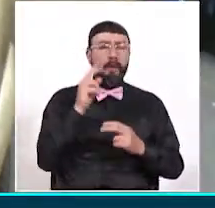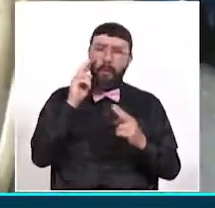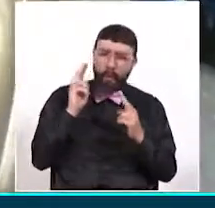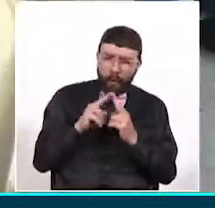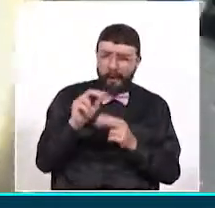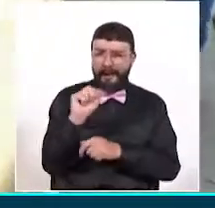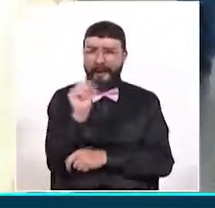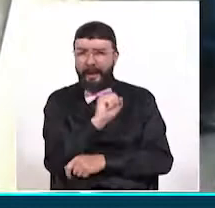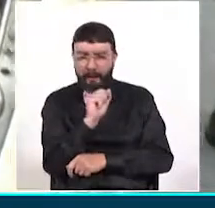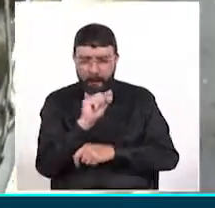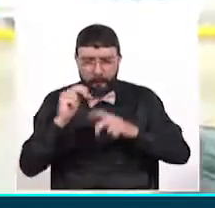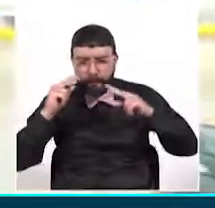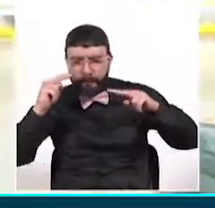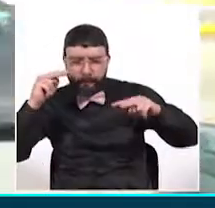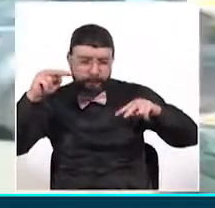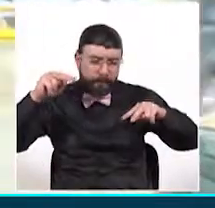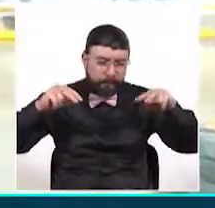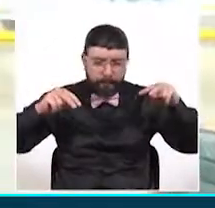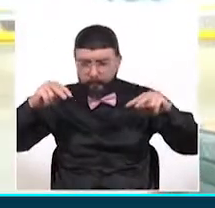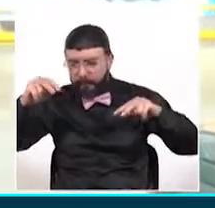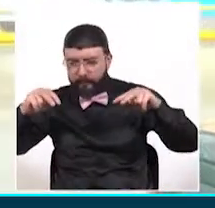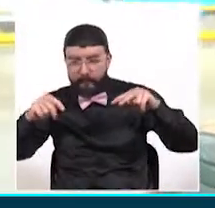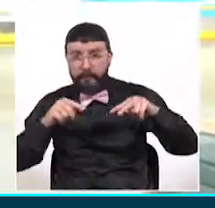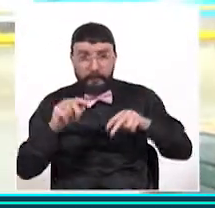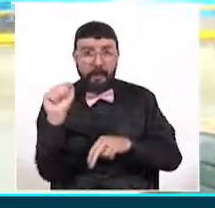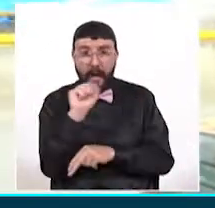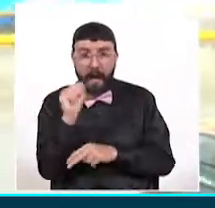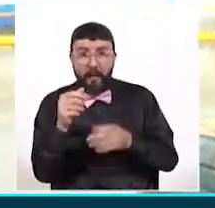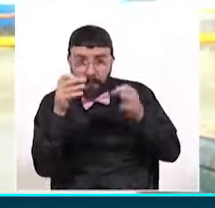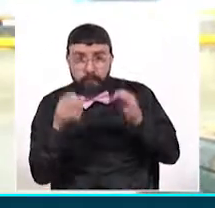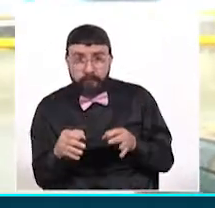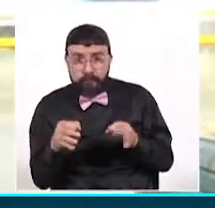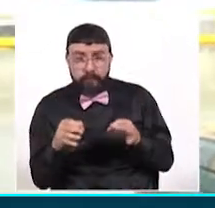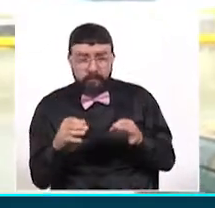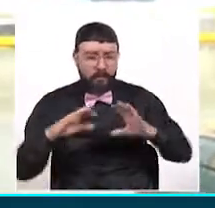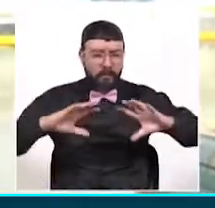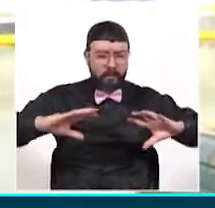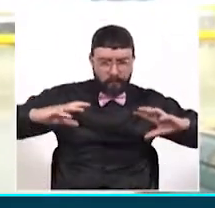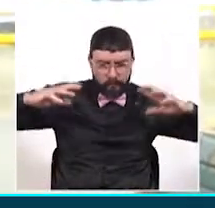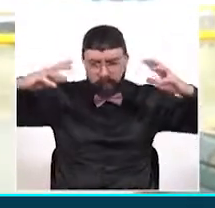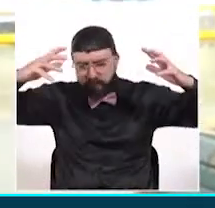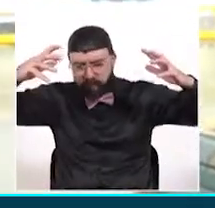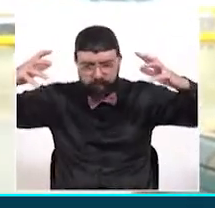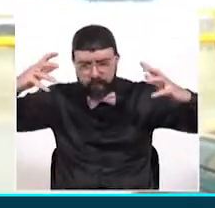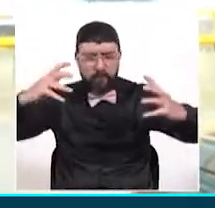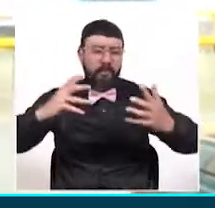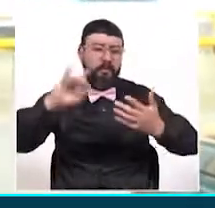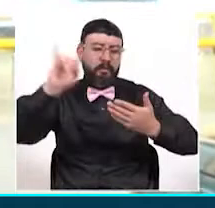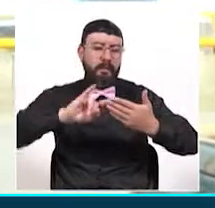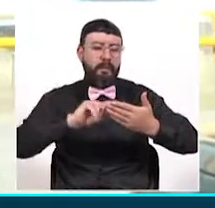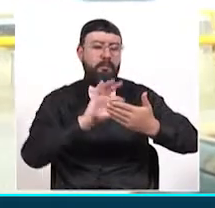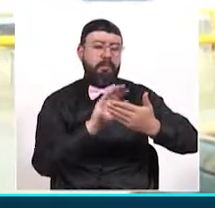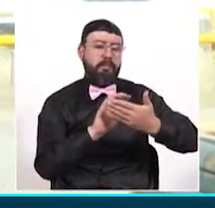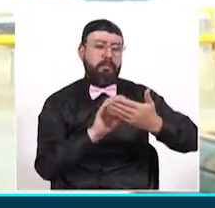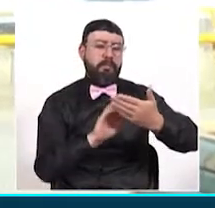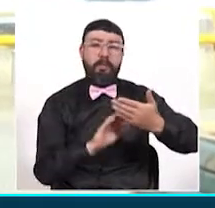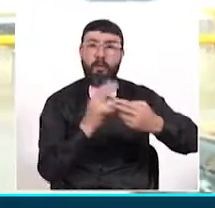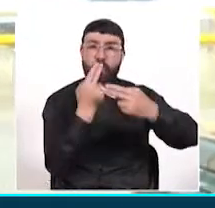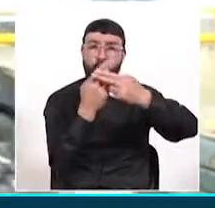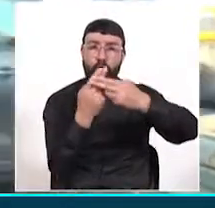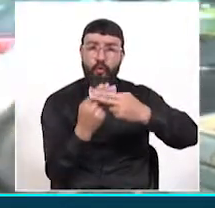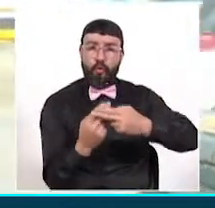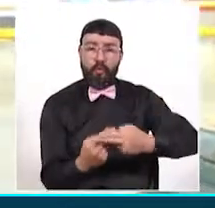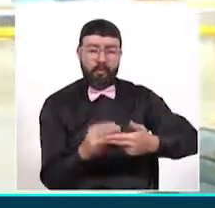tiene identificado plenamente el vehículo, es consultado en una base de datos que tiene la Policía Nacional,